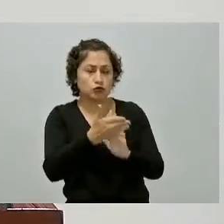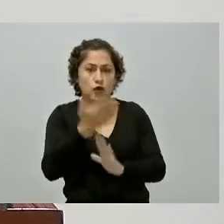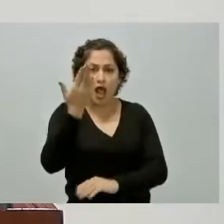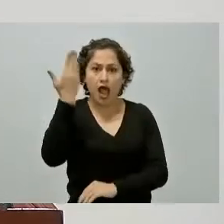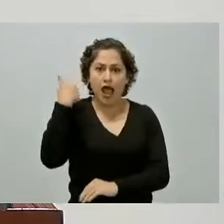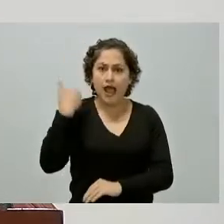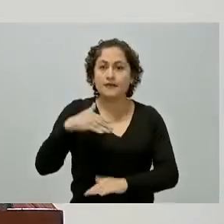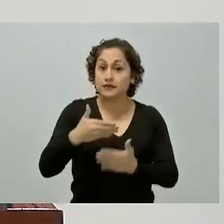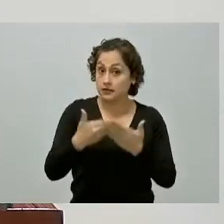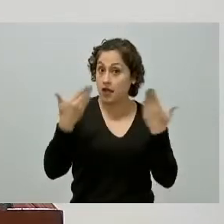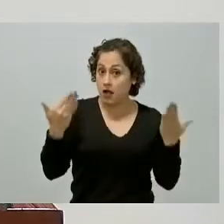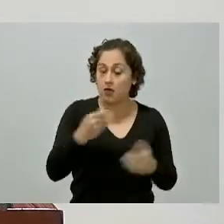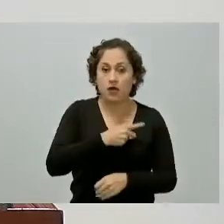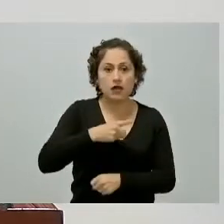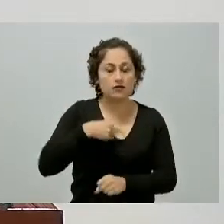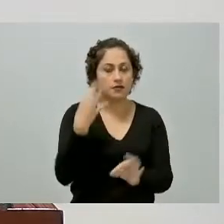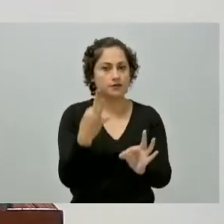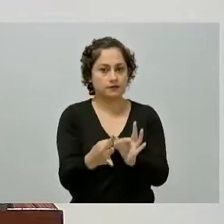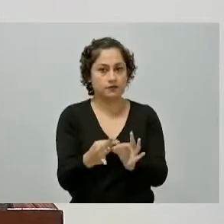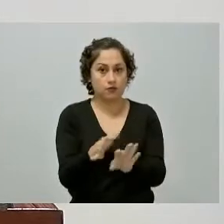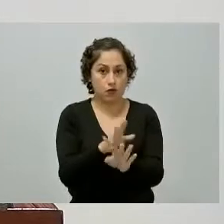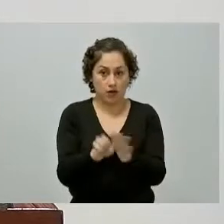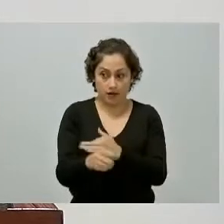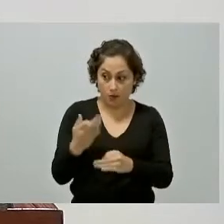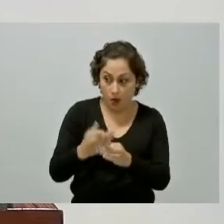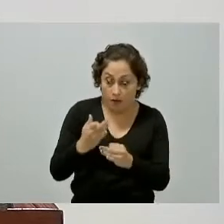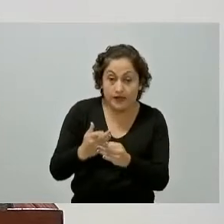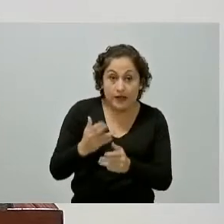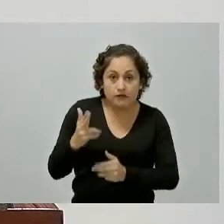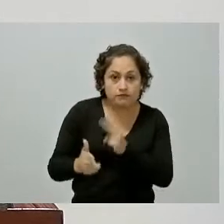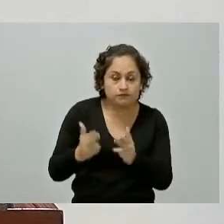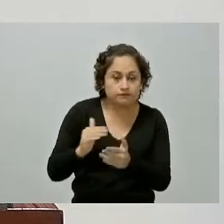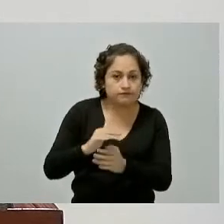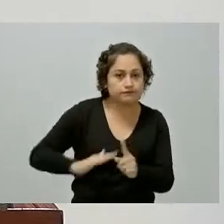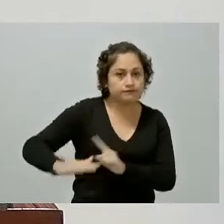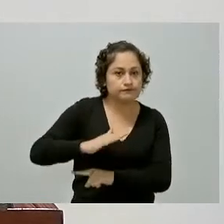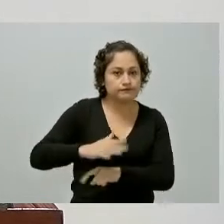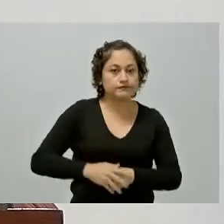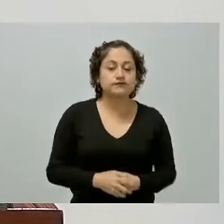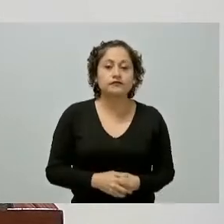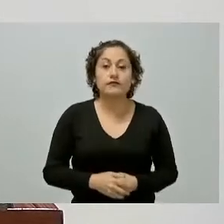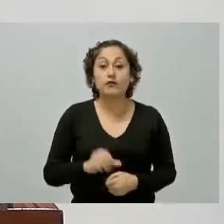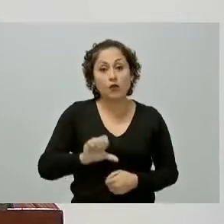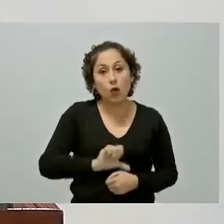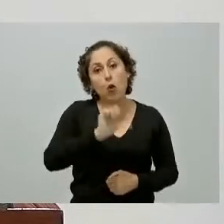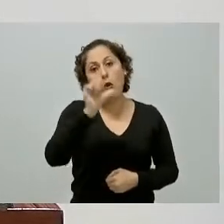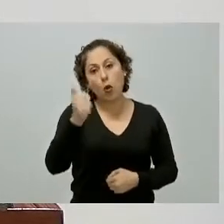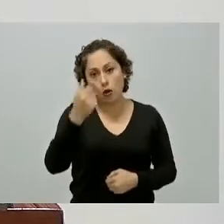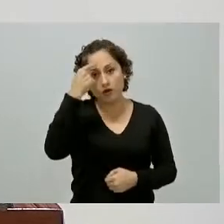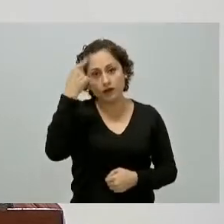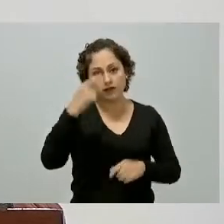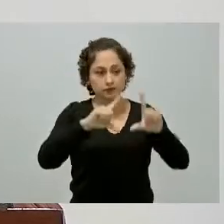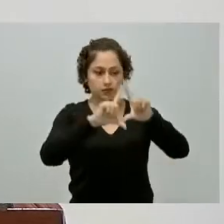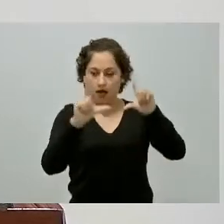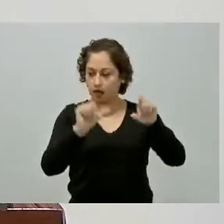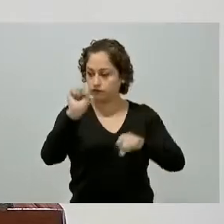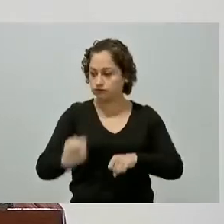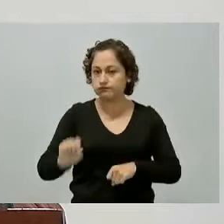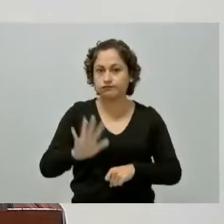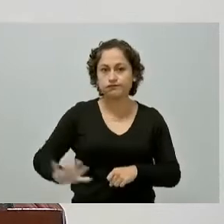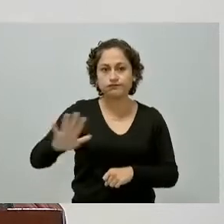como es el caso del tren interurbano otras fundamentales que son para el desarrollo del sureste de nuestro país